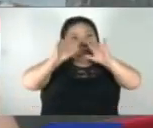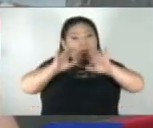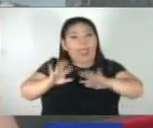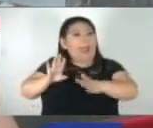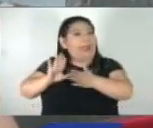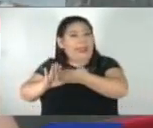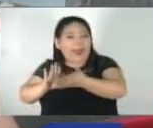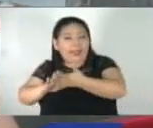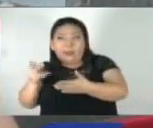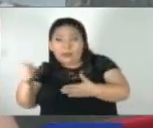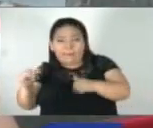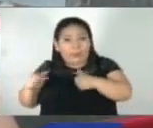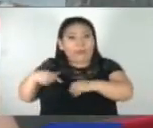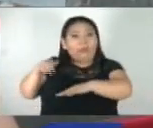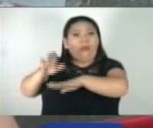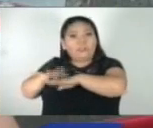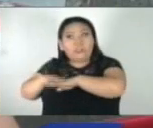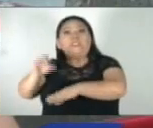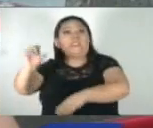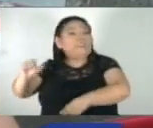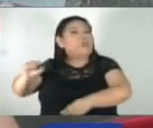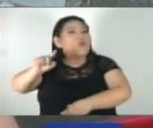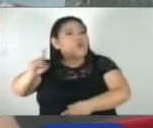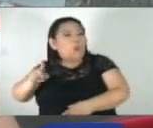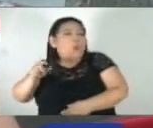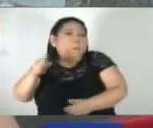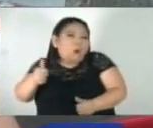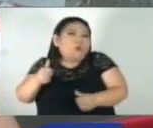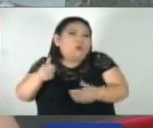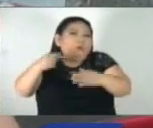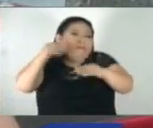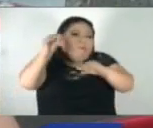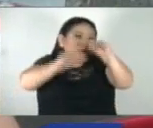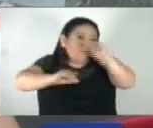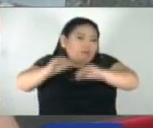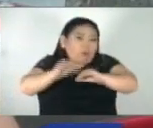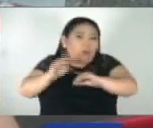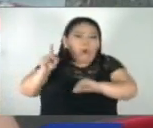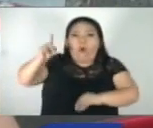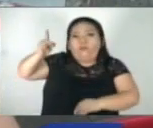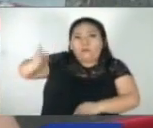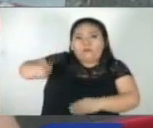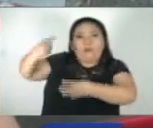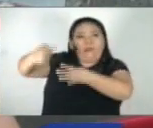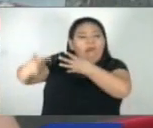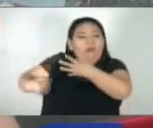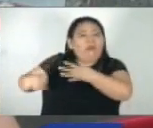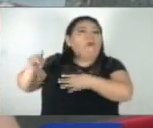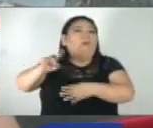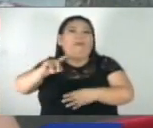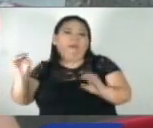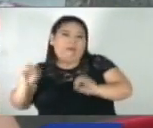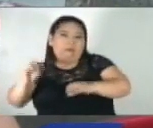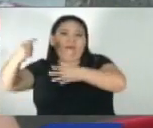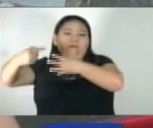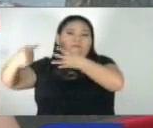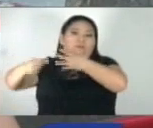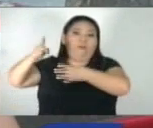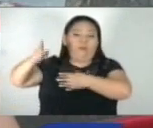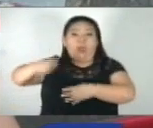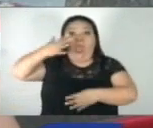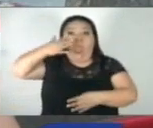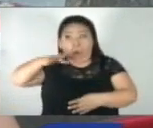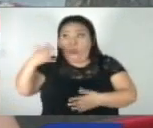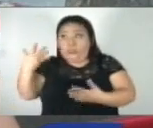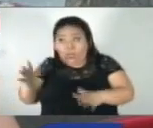ver si le toca que pagar, si le van a devolver, si le conviene declarar o si está o no está obligado a declarar. Ya si quiere